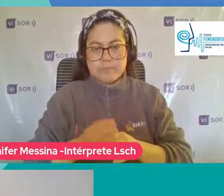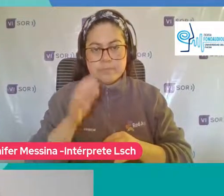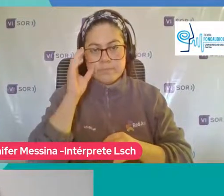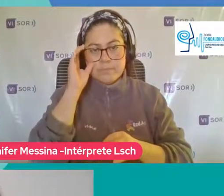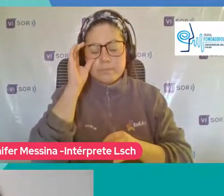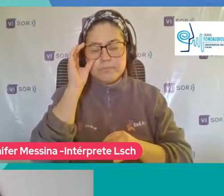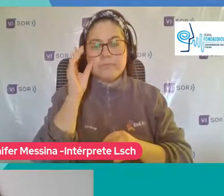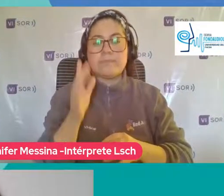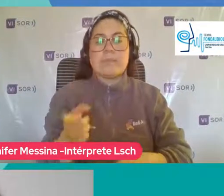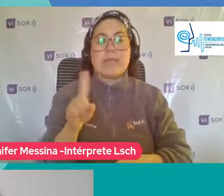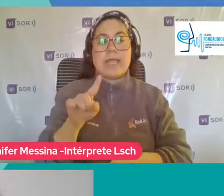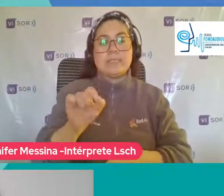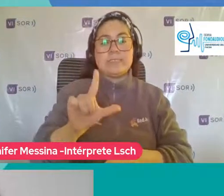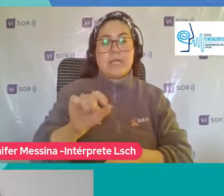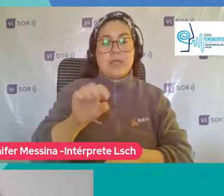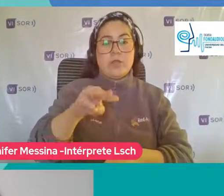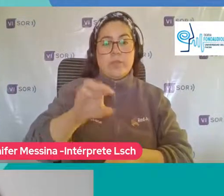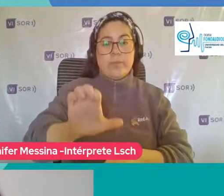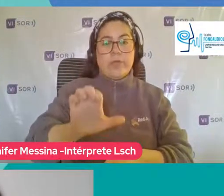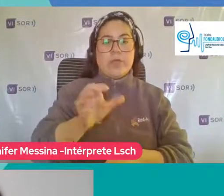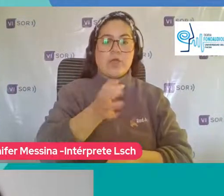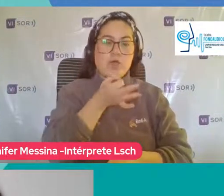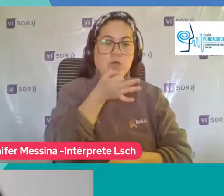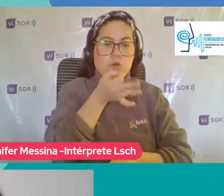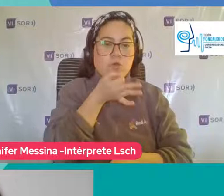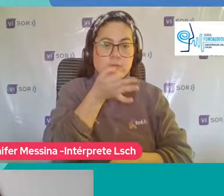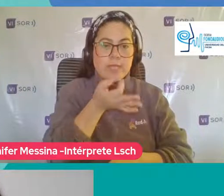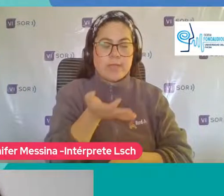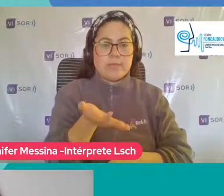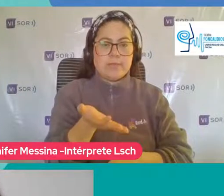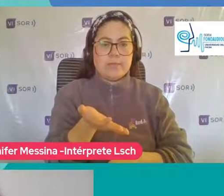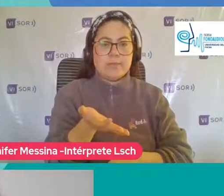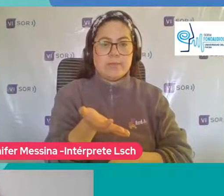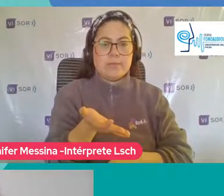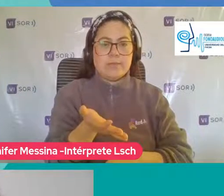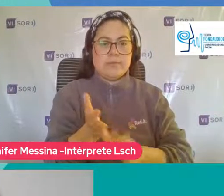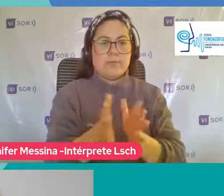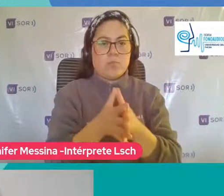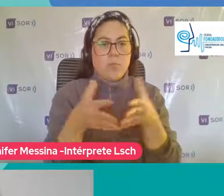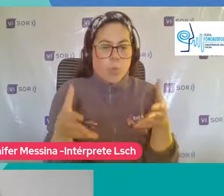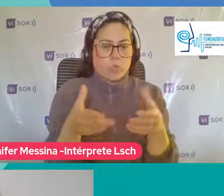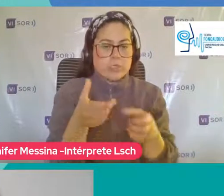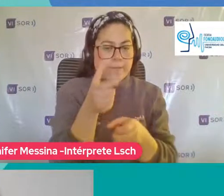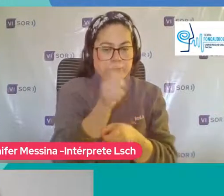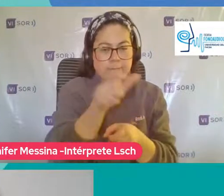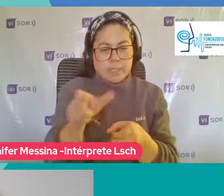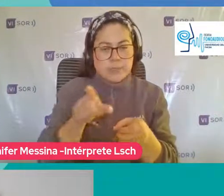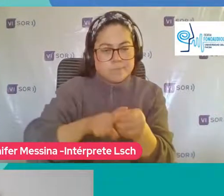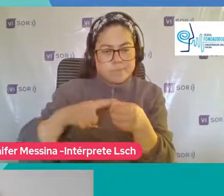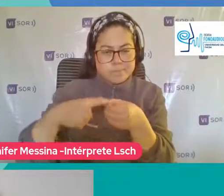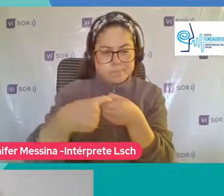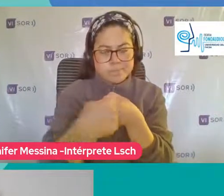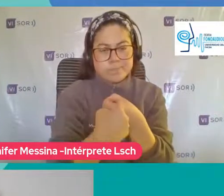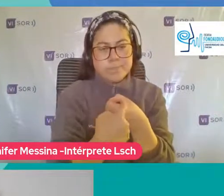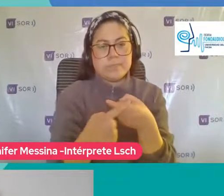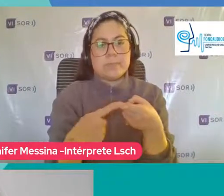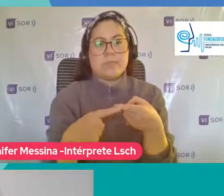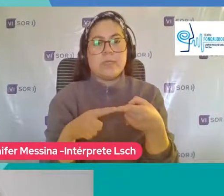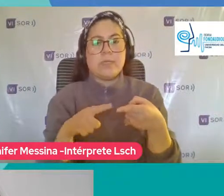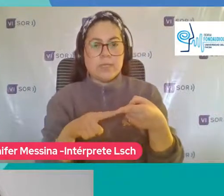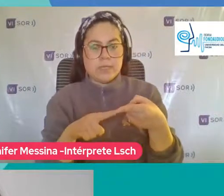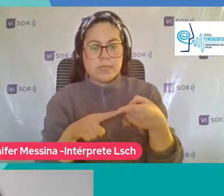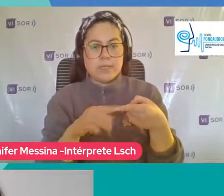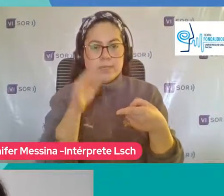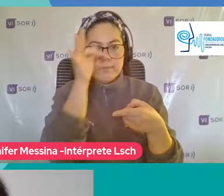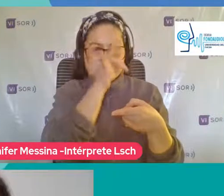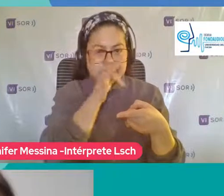Salome Bueno contarte Que Nos están siguiendo Muchísimas personas A través de distintas plataformas Como es el caso De